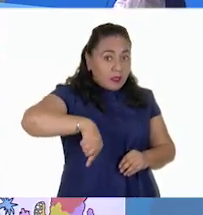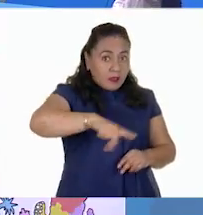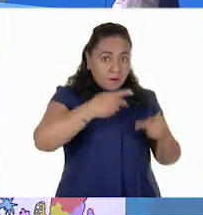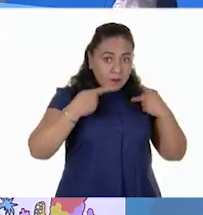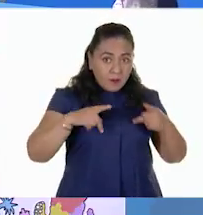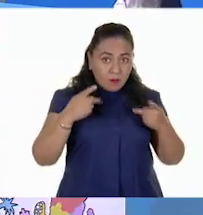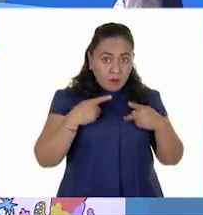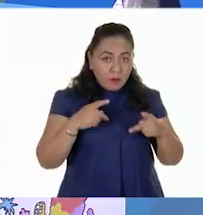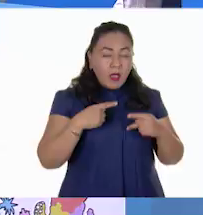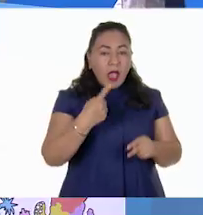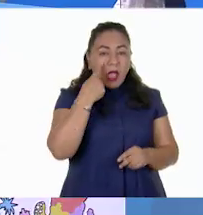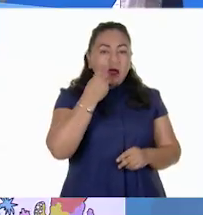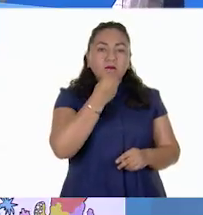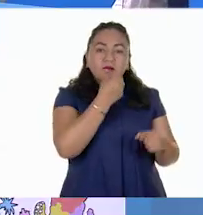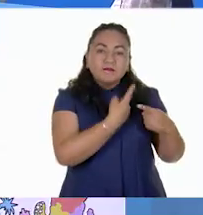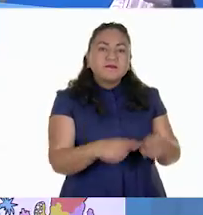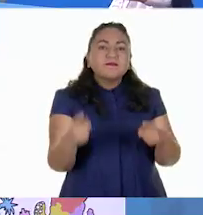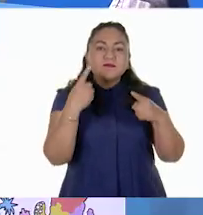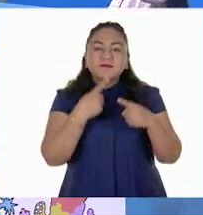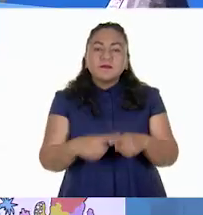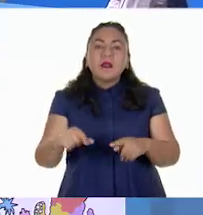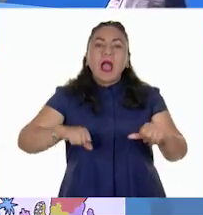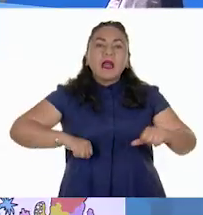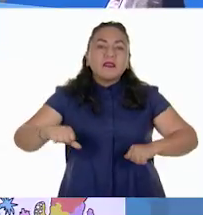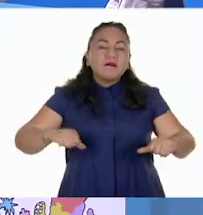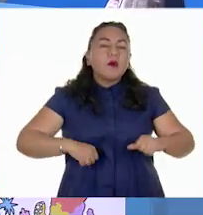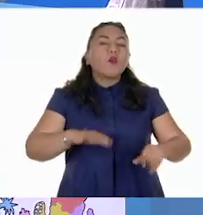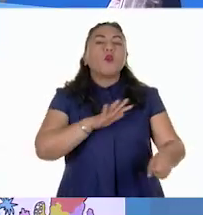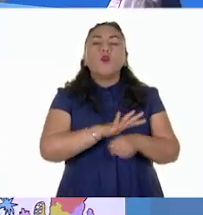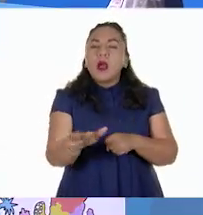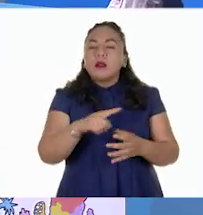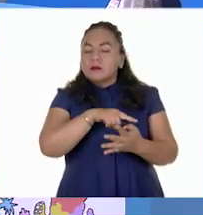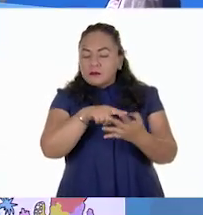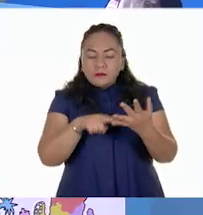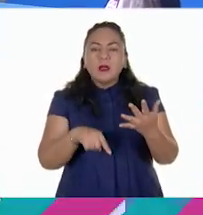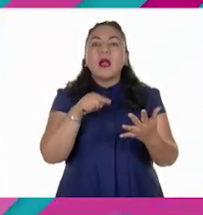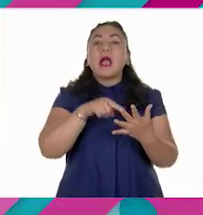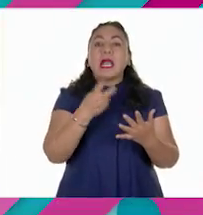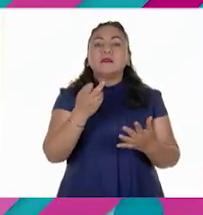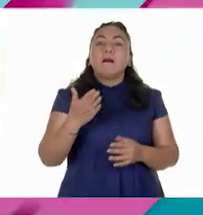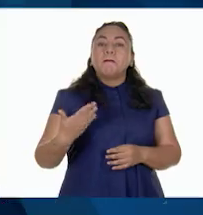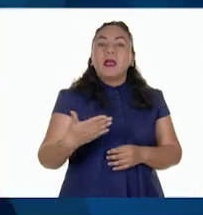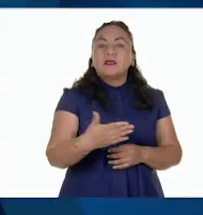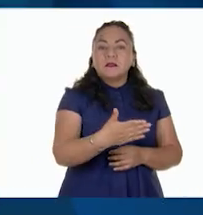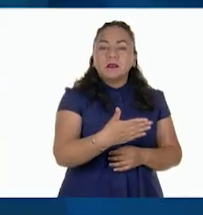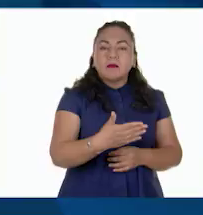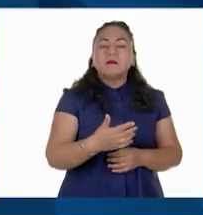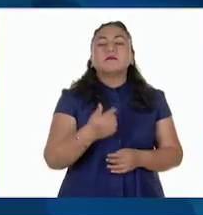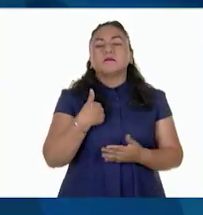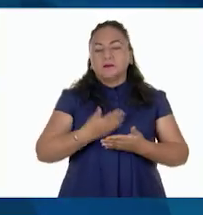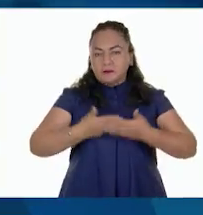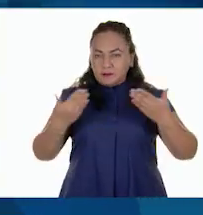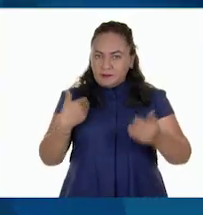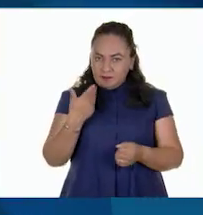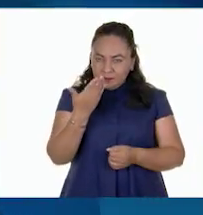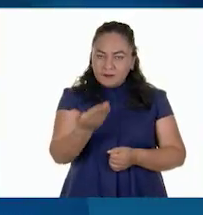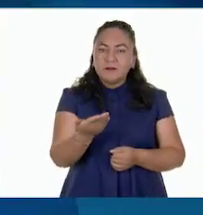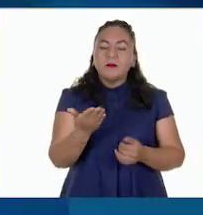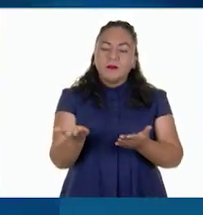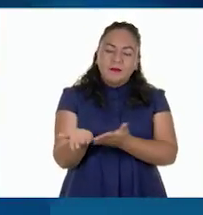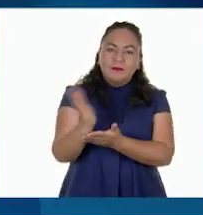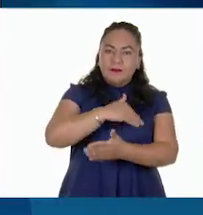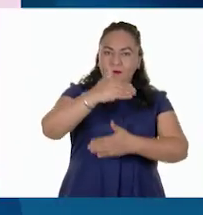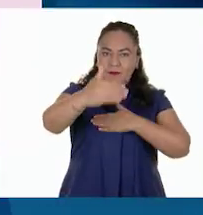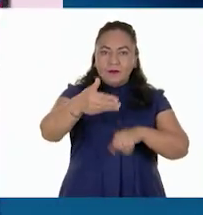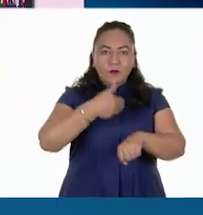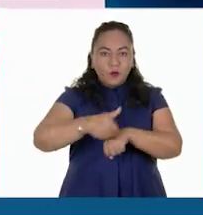alimentos a través de diversas actividades, entre ellas la pesca. Les pido que me acompañen con la lectura